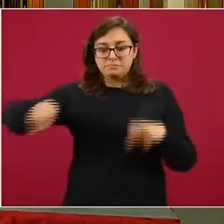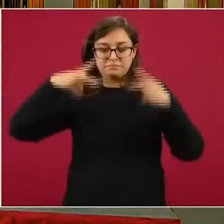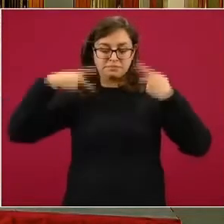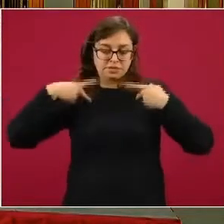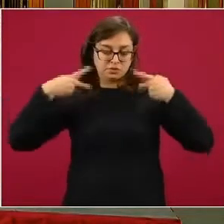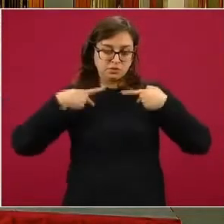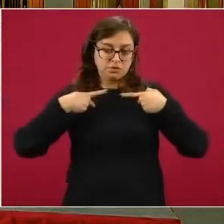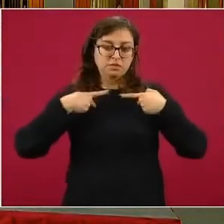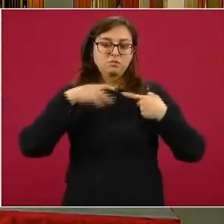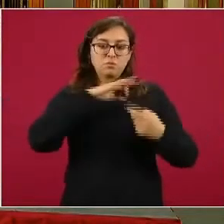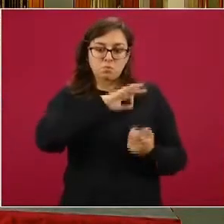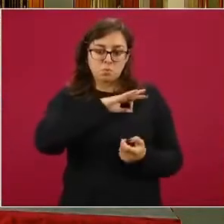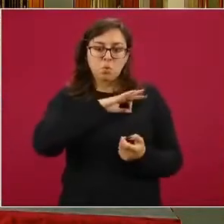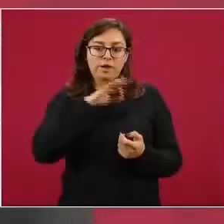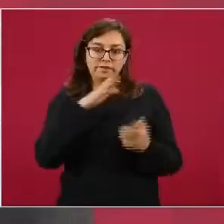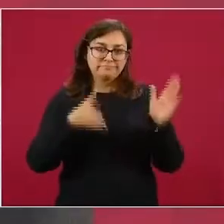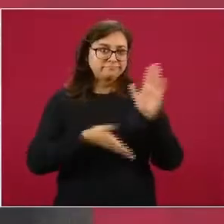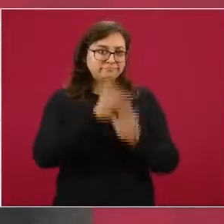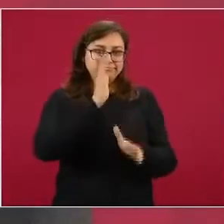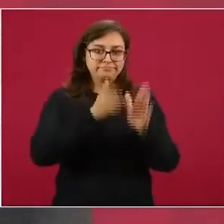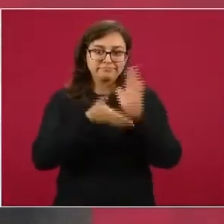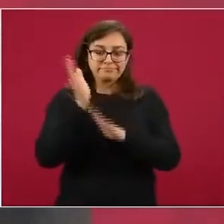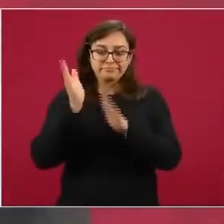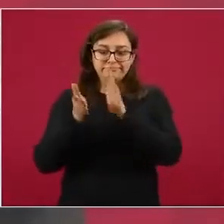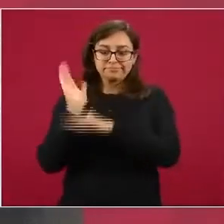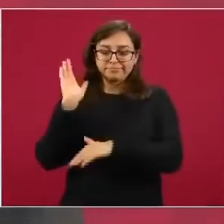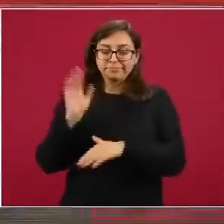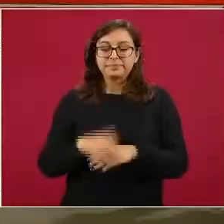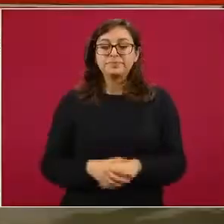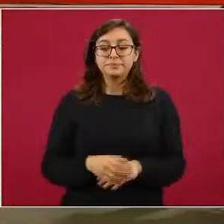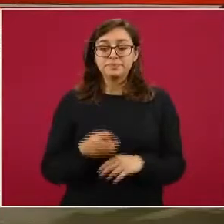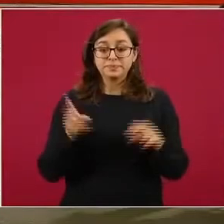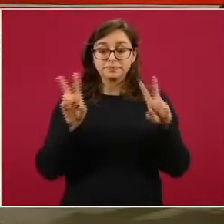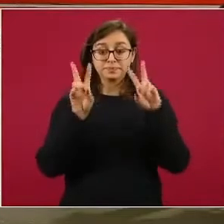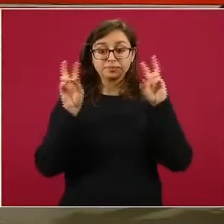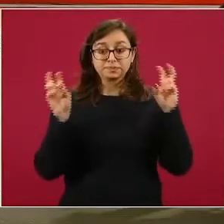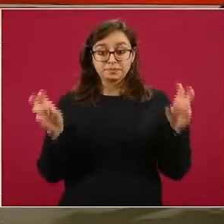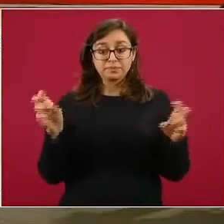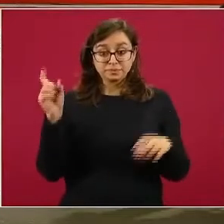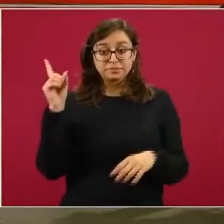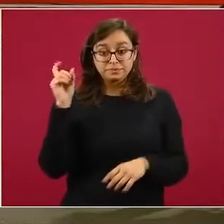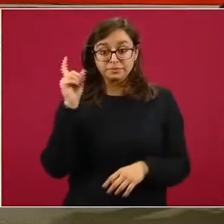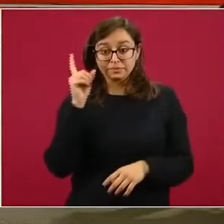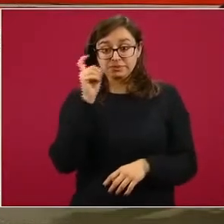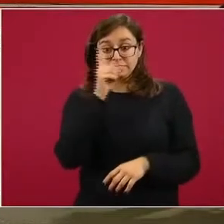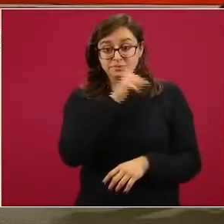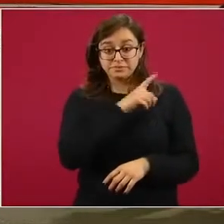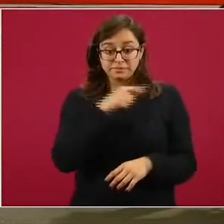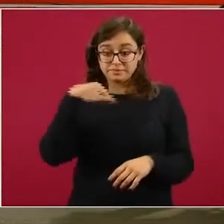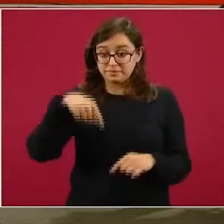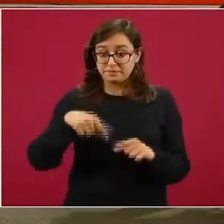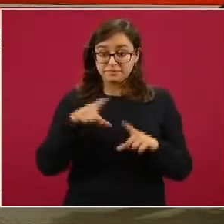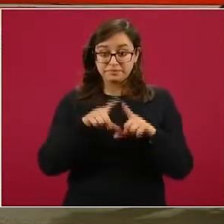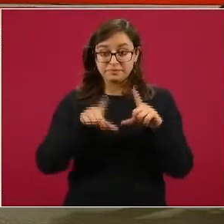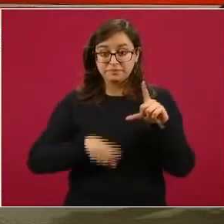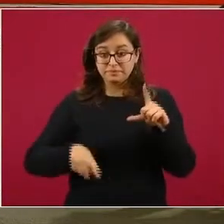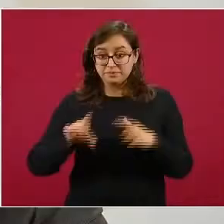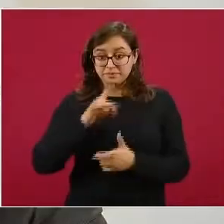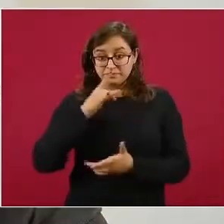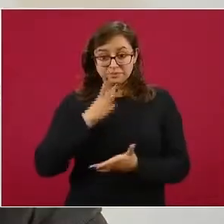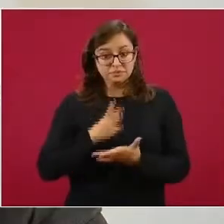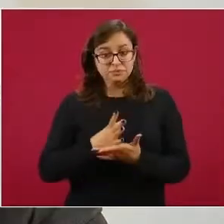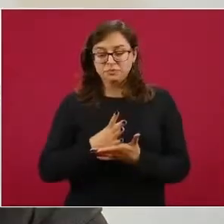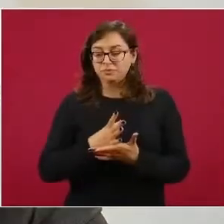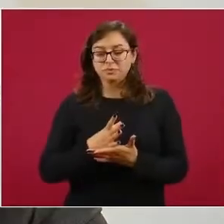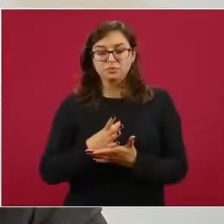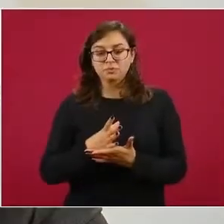sostener el recurso humano en el territorio. Es un tema complejo, no solamente de nuestro país, es un tema que existe